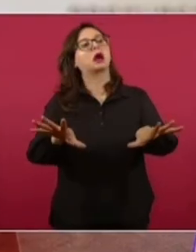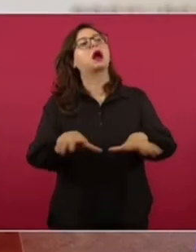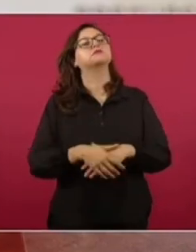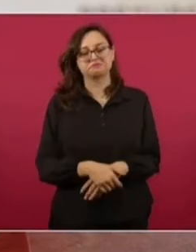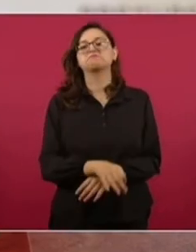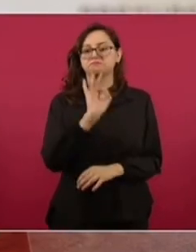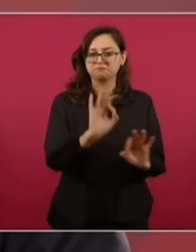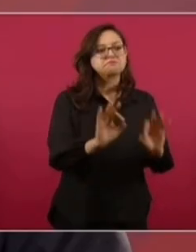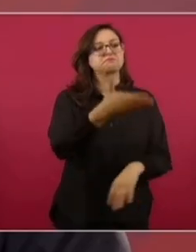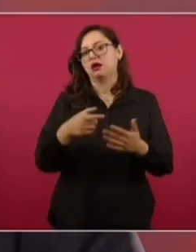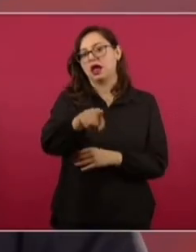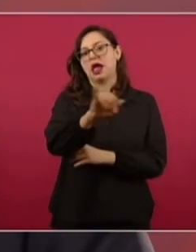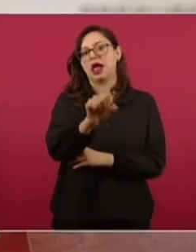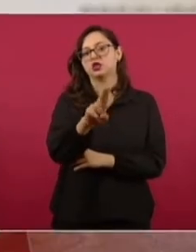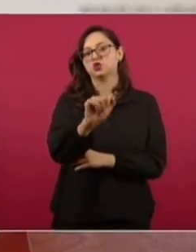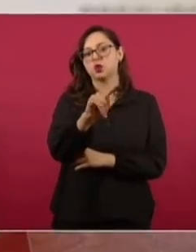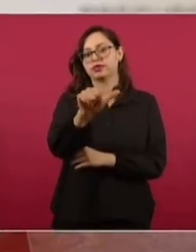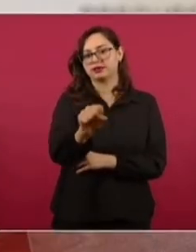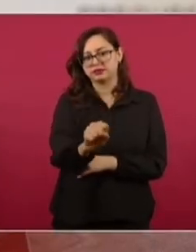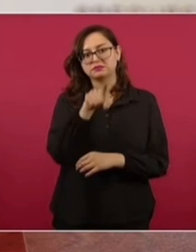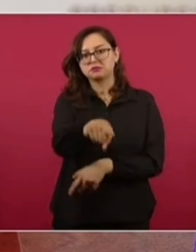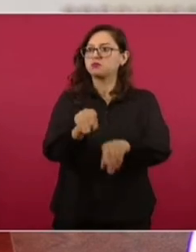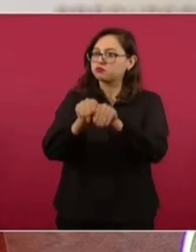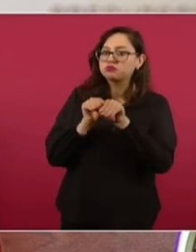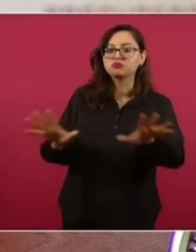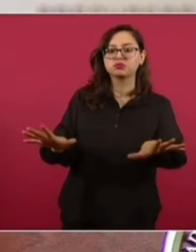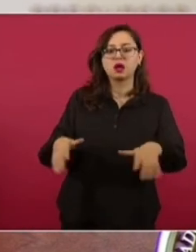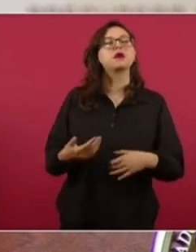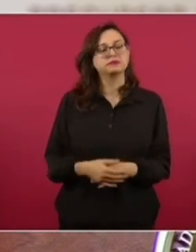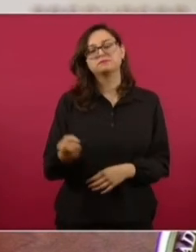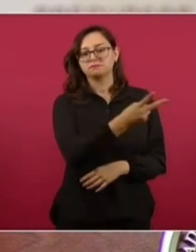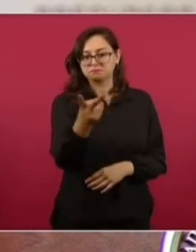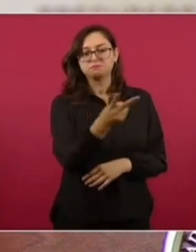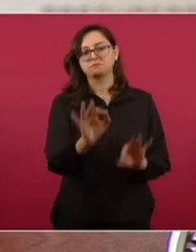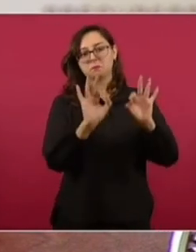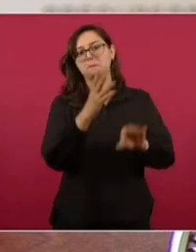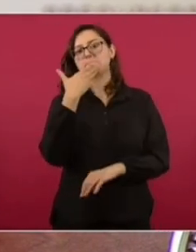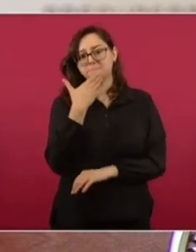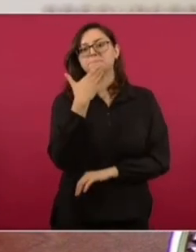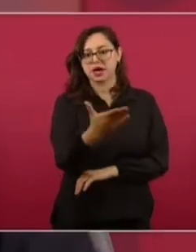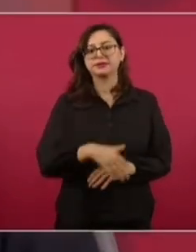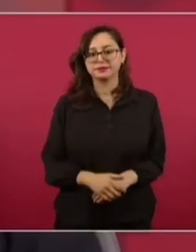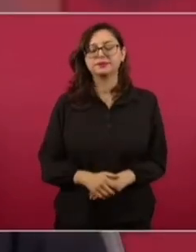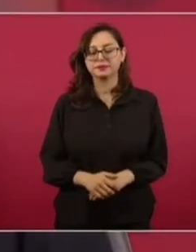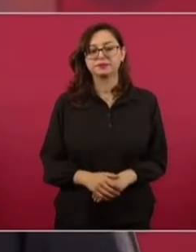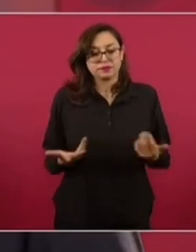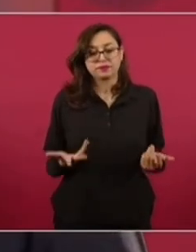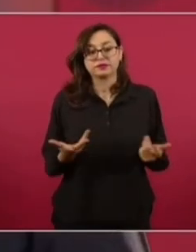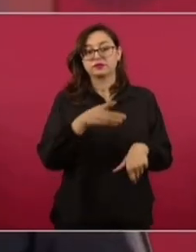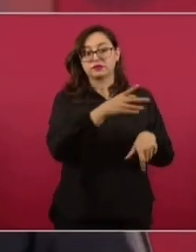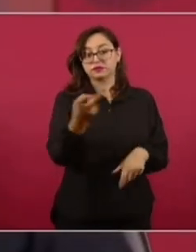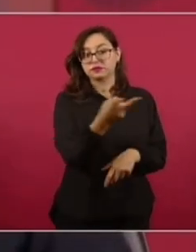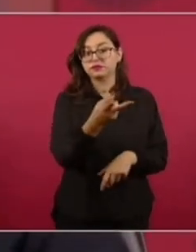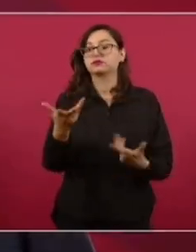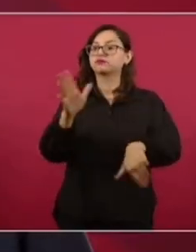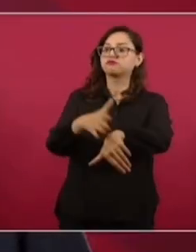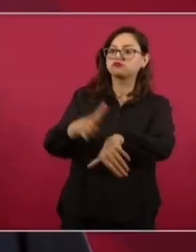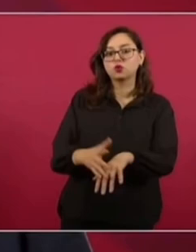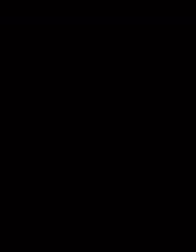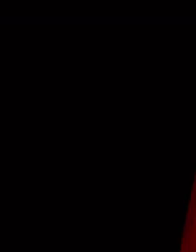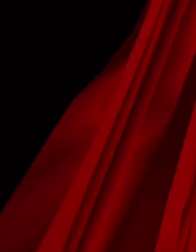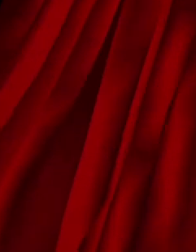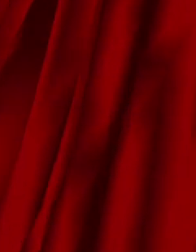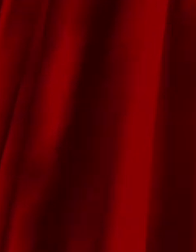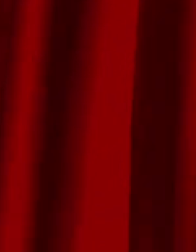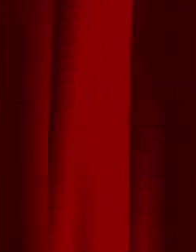de los jesuitas que están hablando en su comunicado de ayudar para que entre todos construyamos la